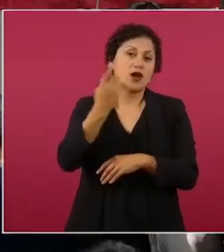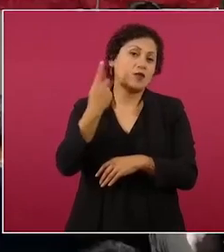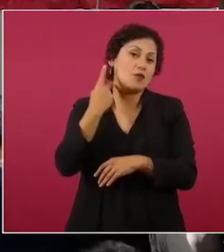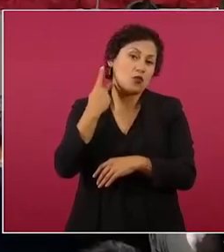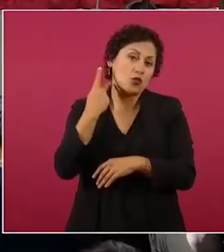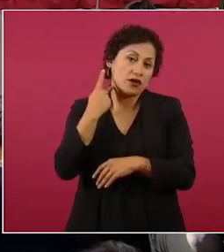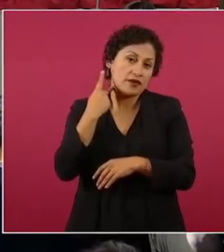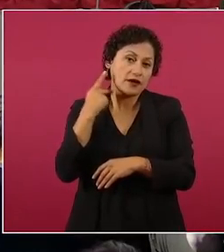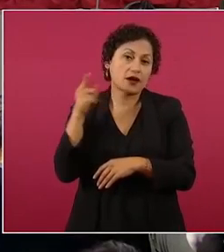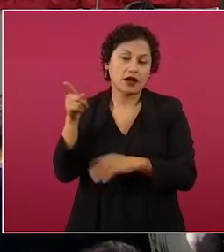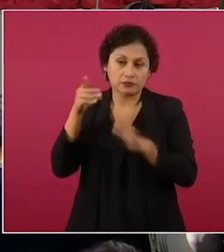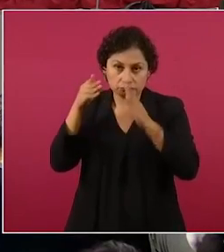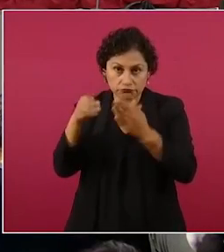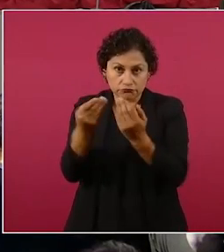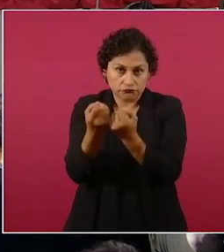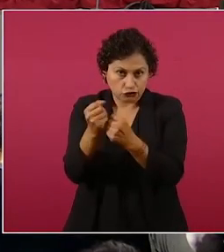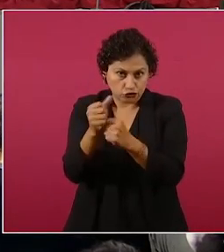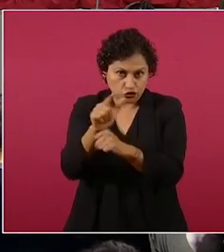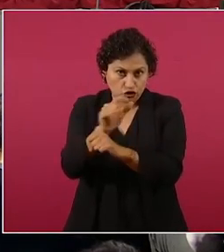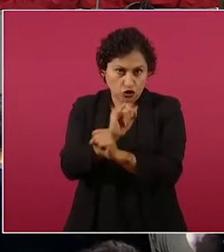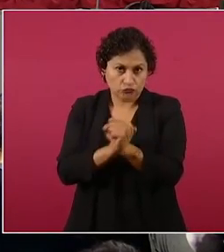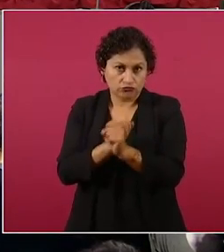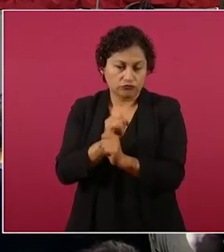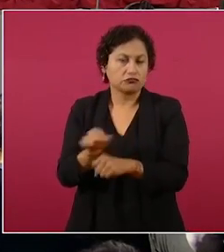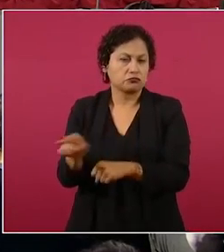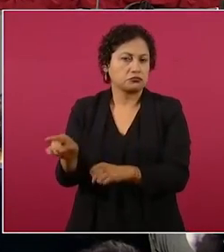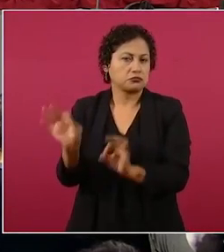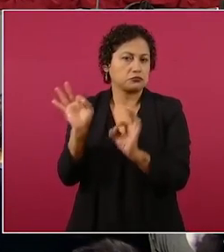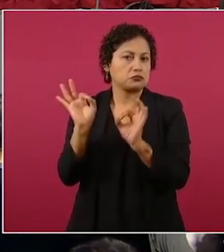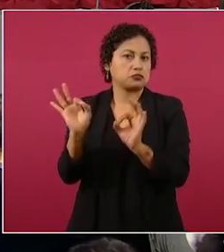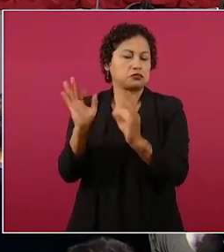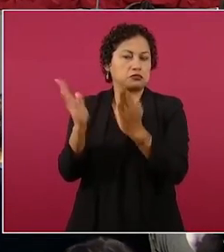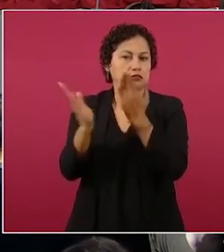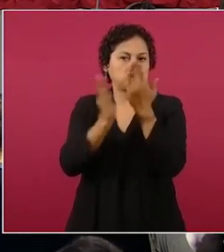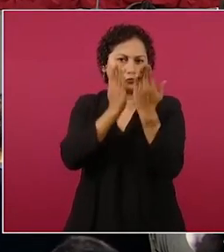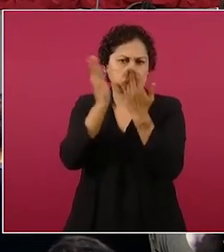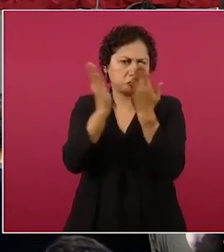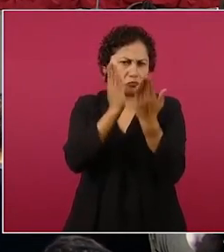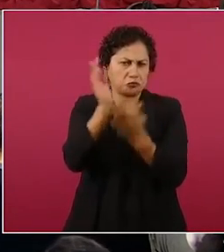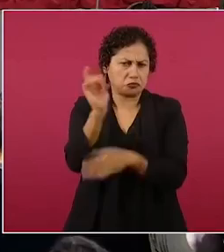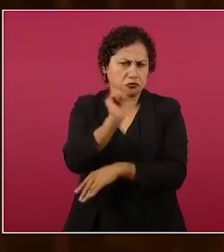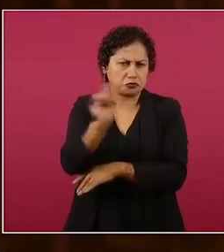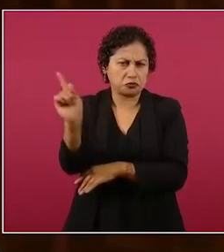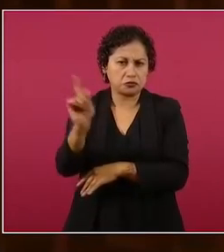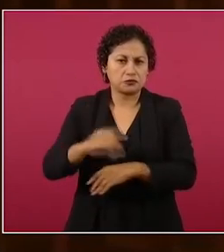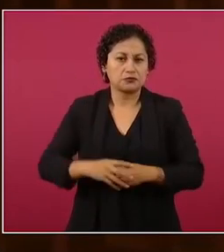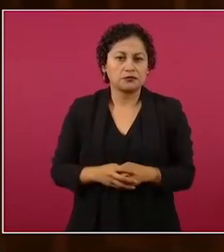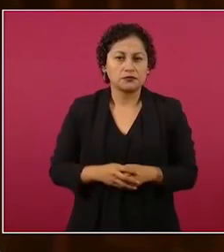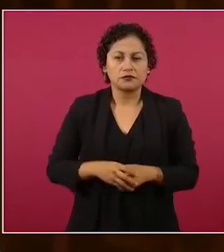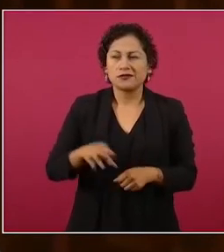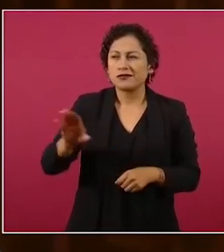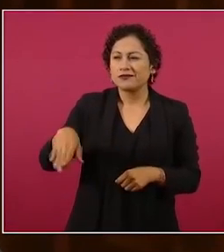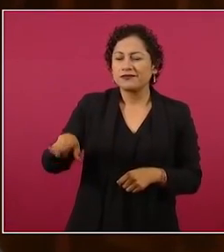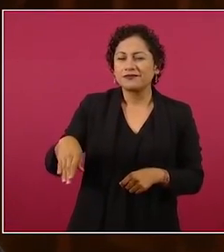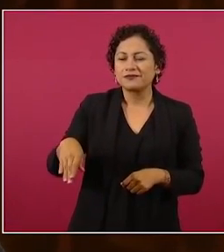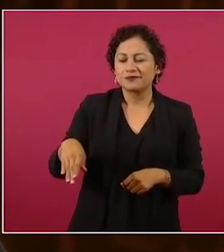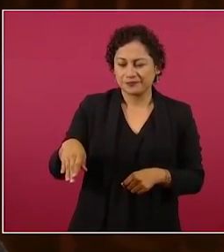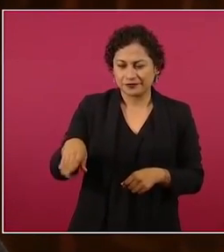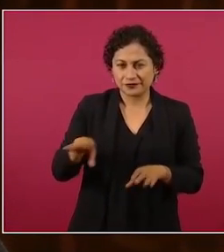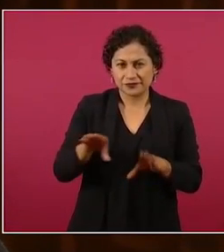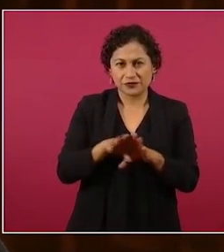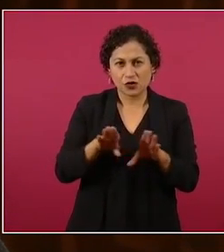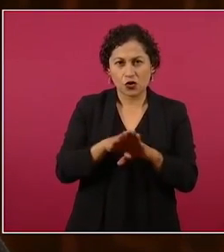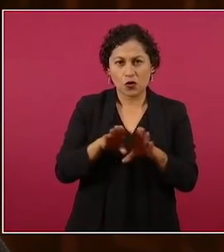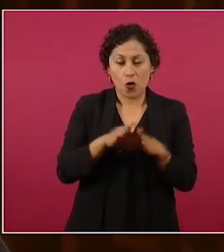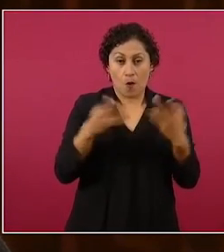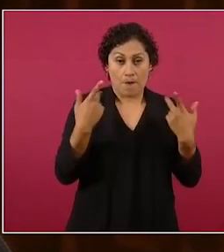¿cómo se le llamaba al ayudante del